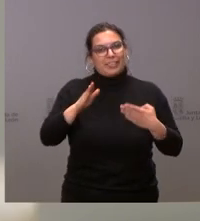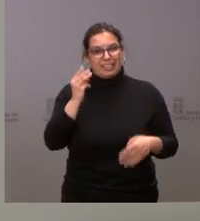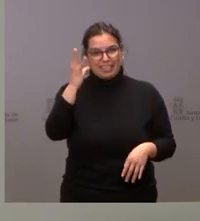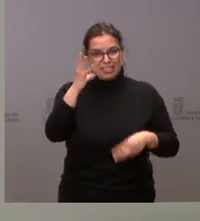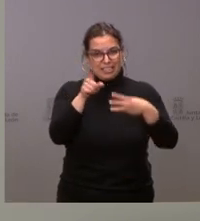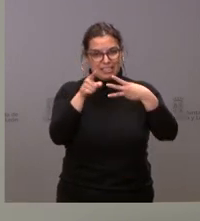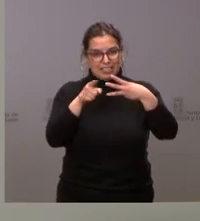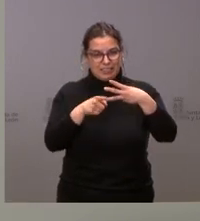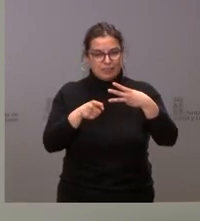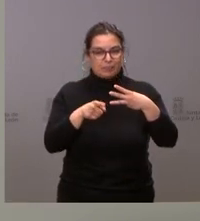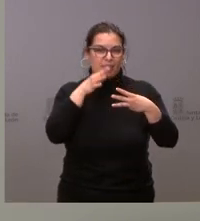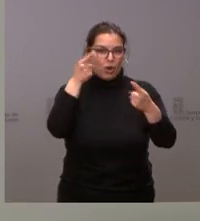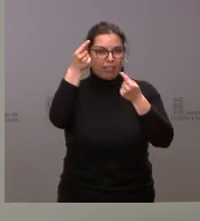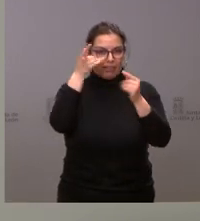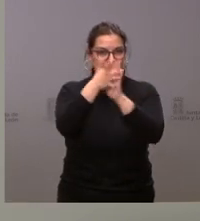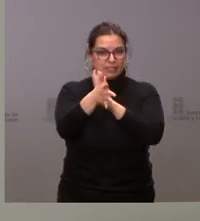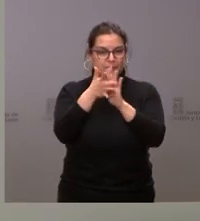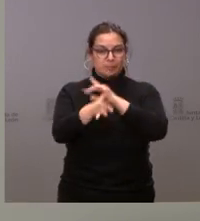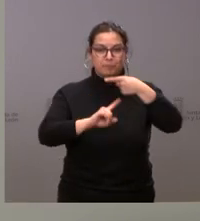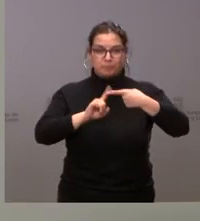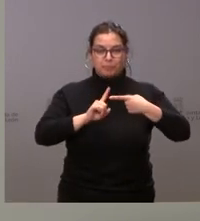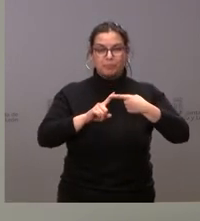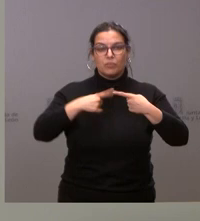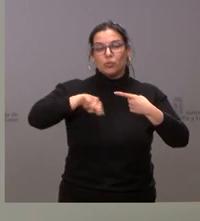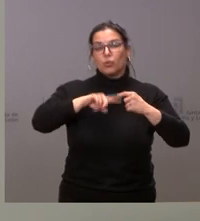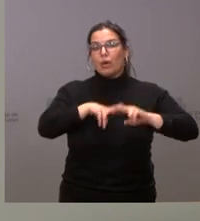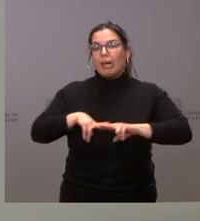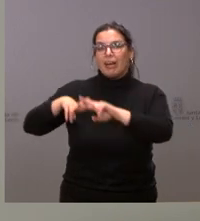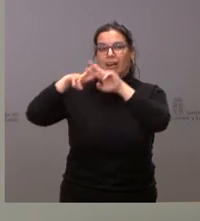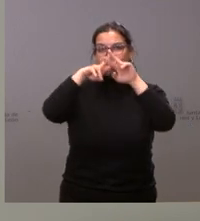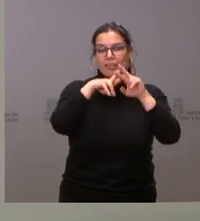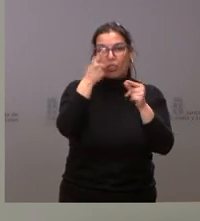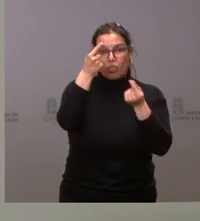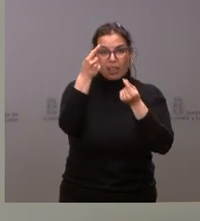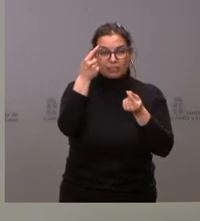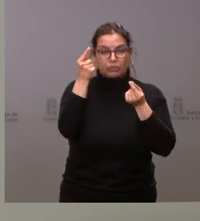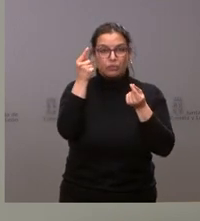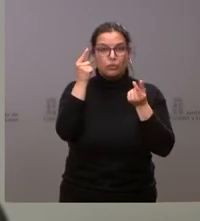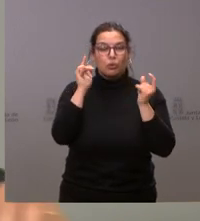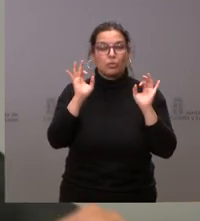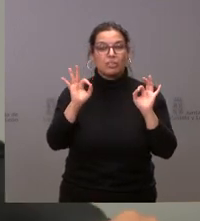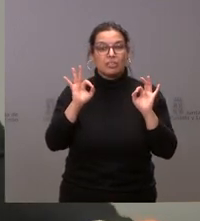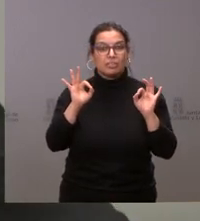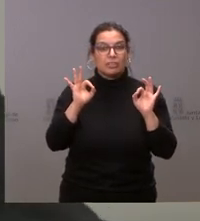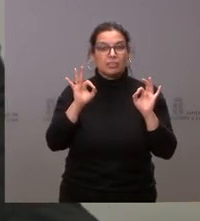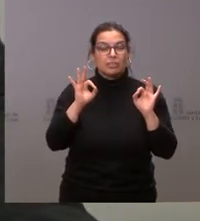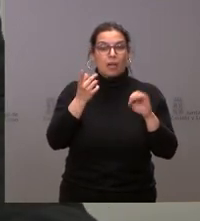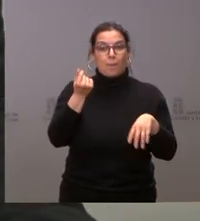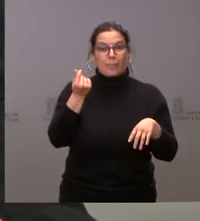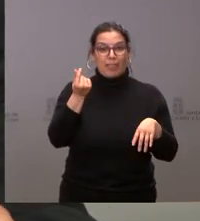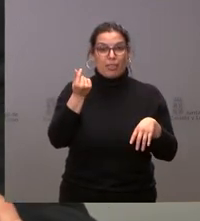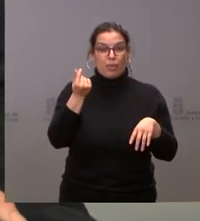que paso a detallar a continuación. En primer lugar, hemos analizado los datos de la inflación, del